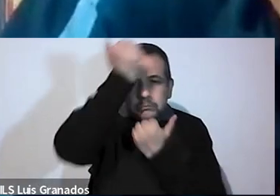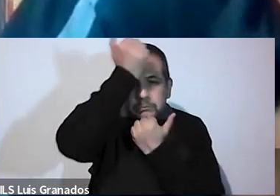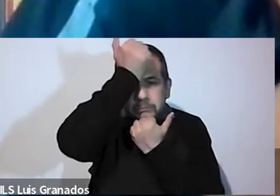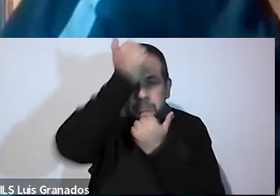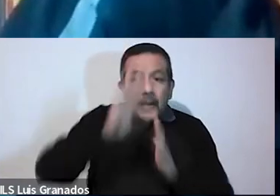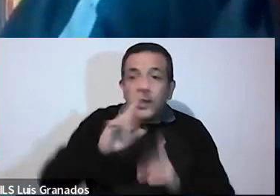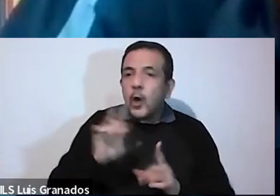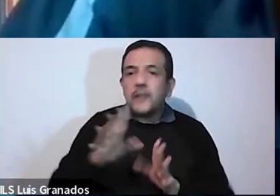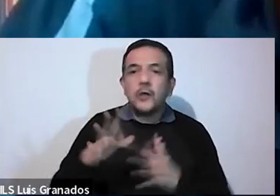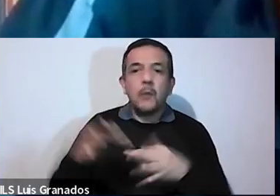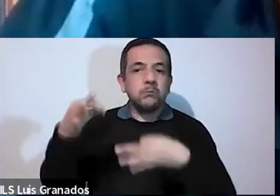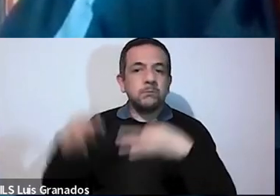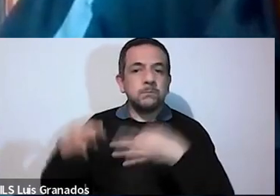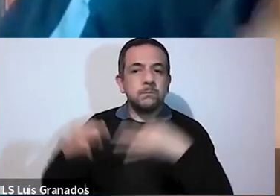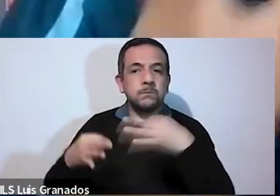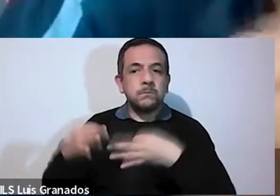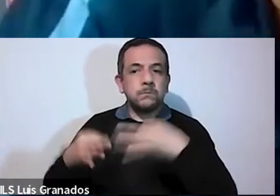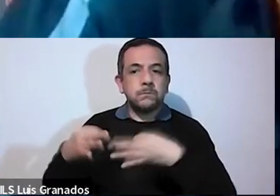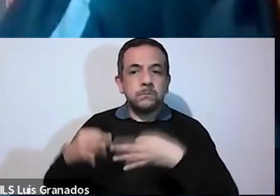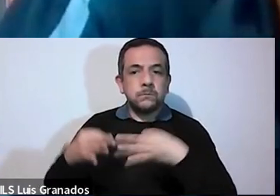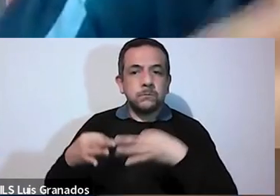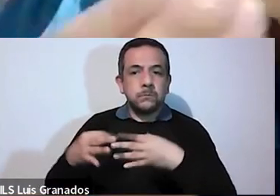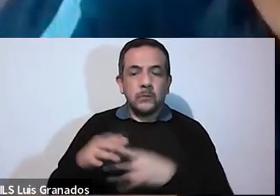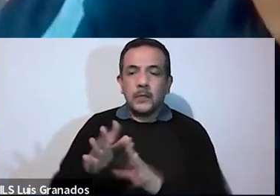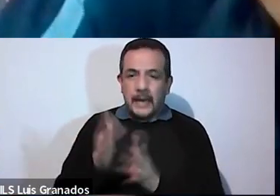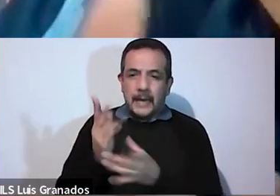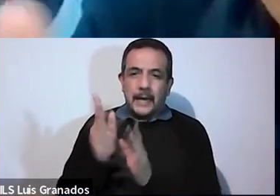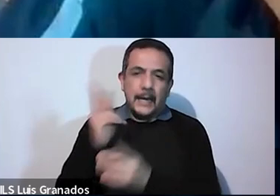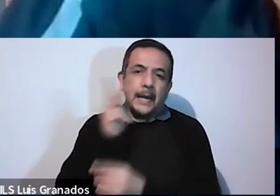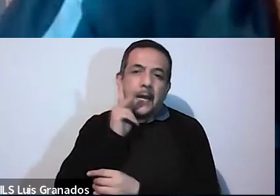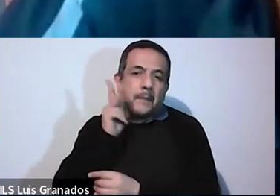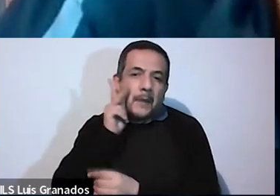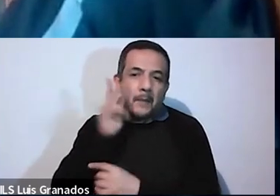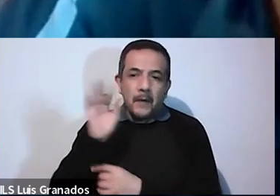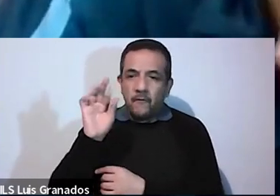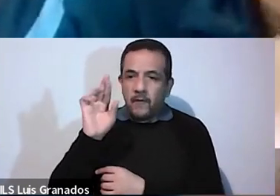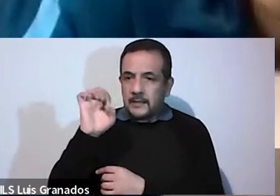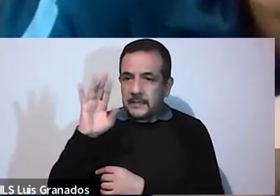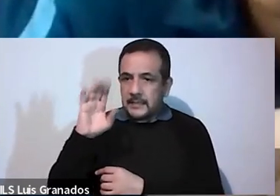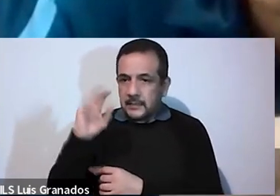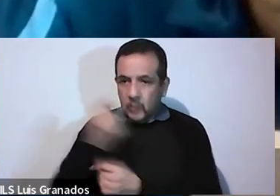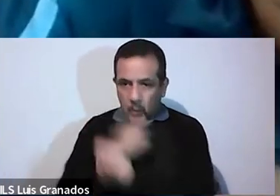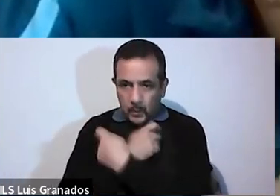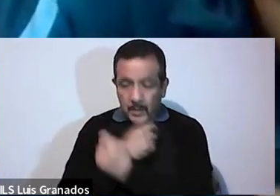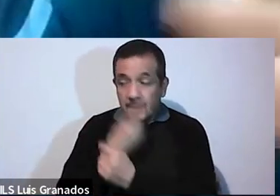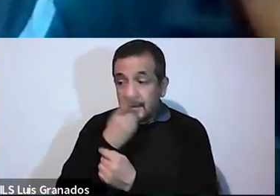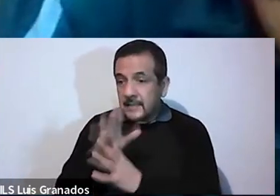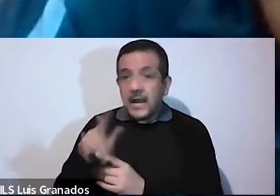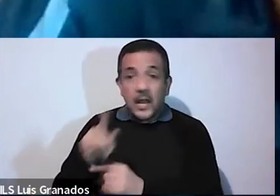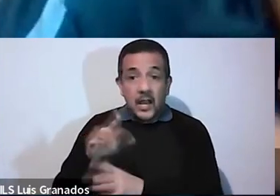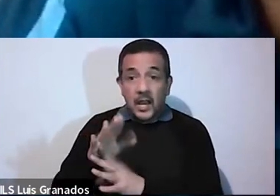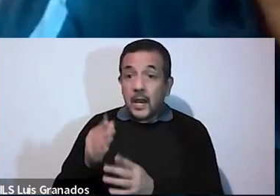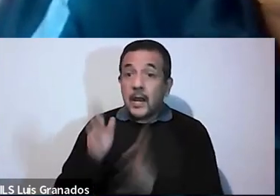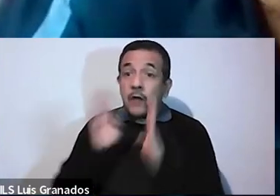tribunal de condena como dice el Pablo Francisco, sino que es un espacio de encuentro con la misericordia de Dios. Así como